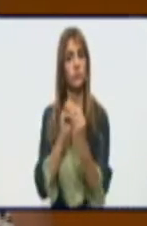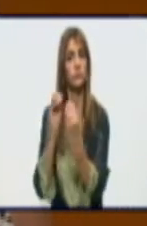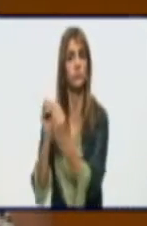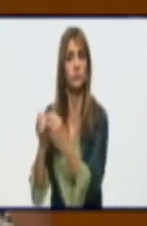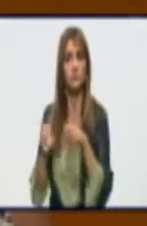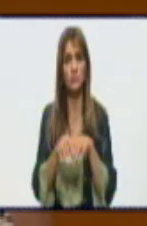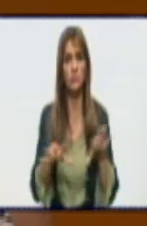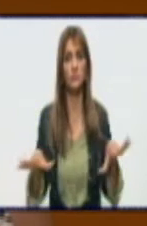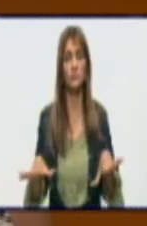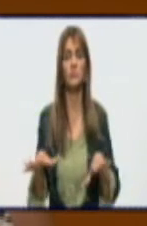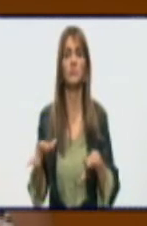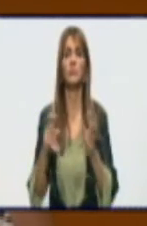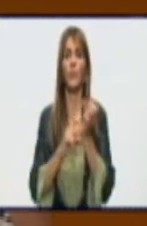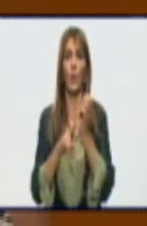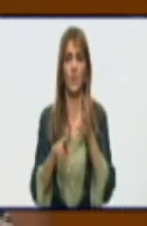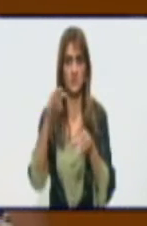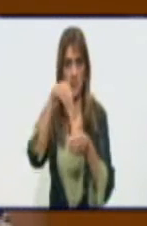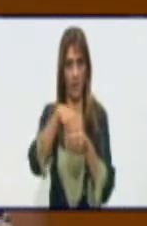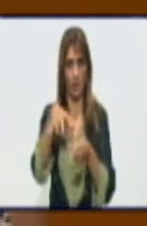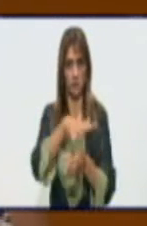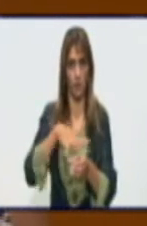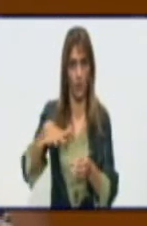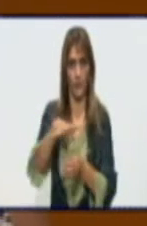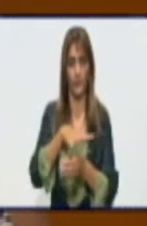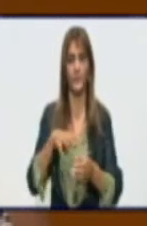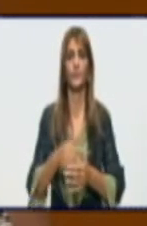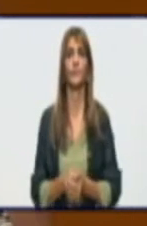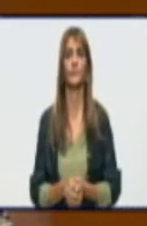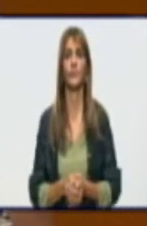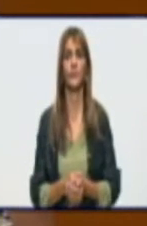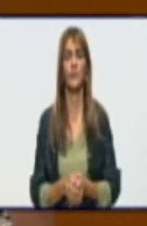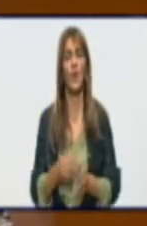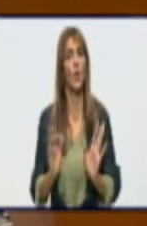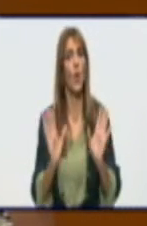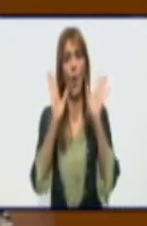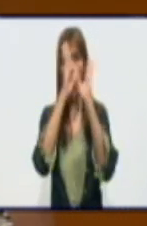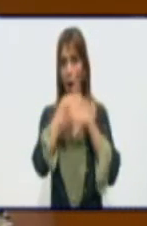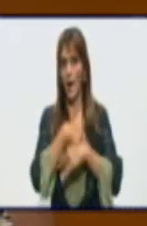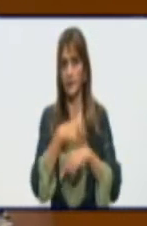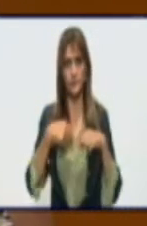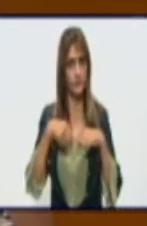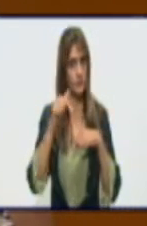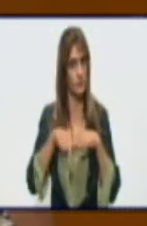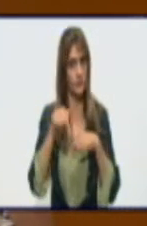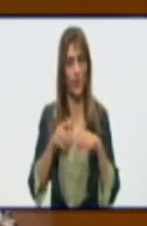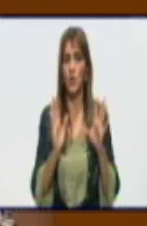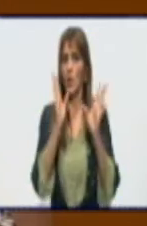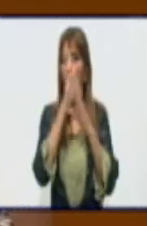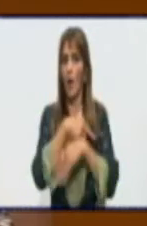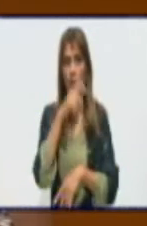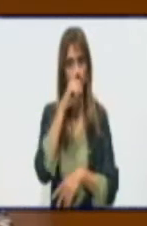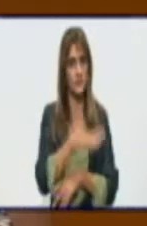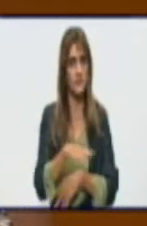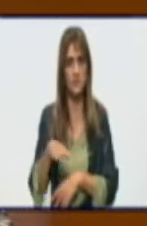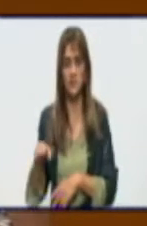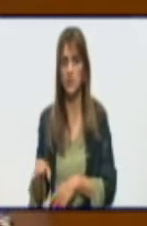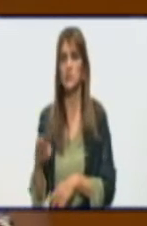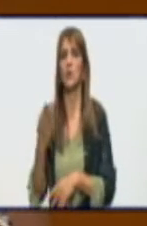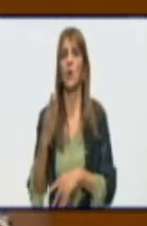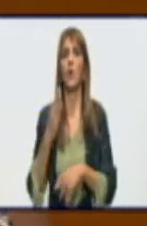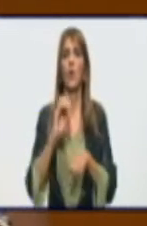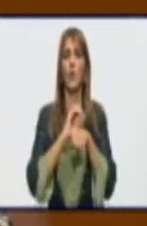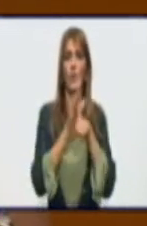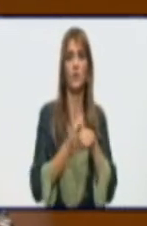bueno, en el caso de la parte del programa Teno Infantil, no tenemos confirmados pediátricos en edades pediátricas, ni tampoco